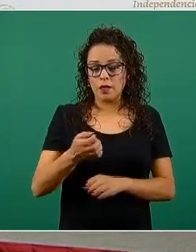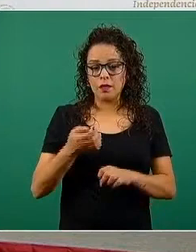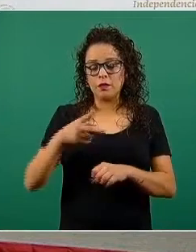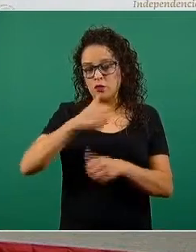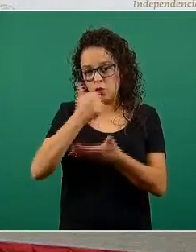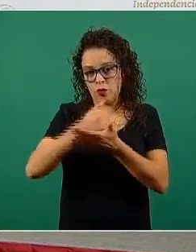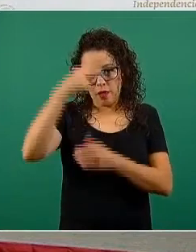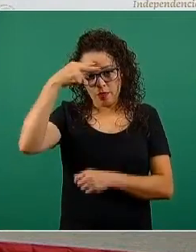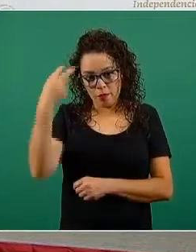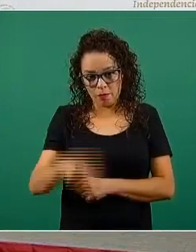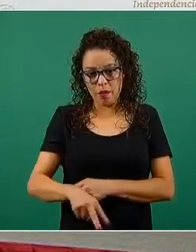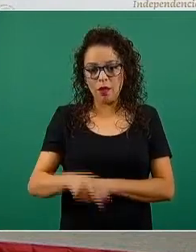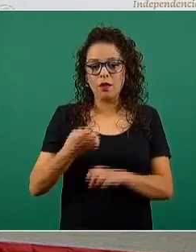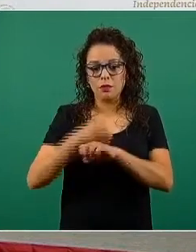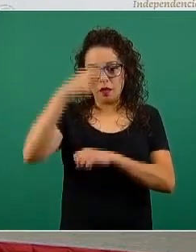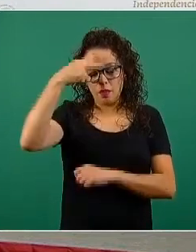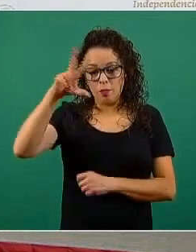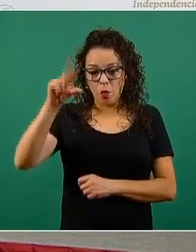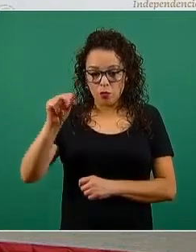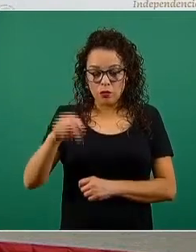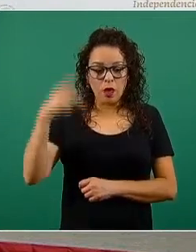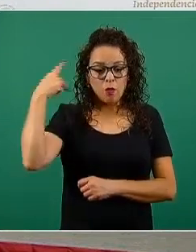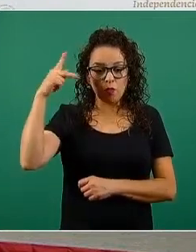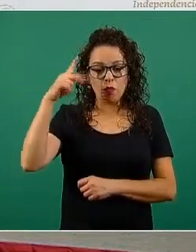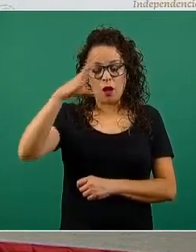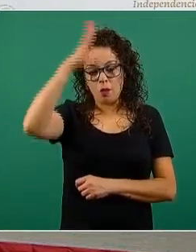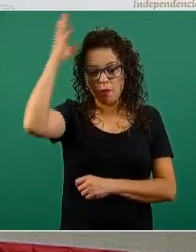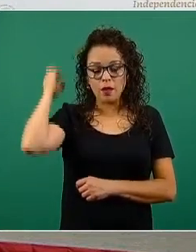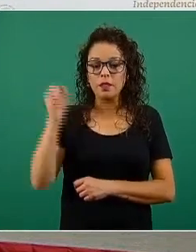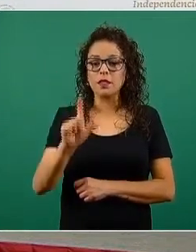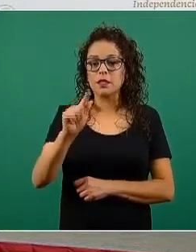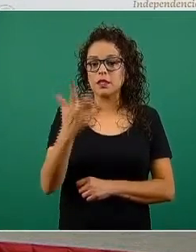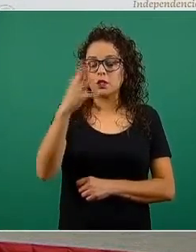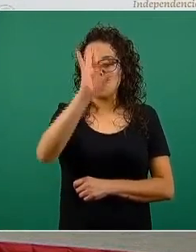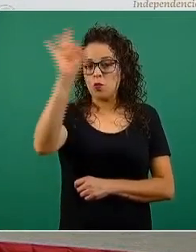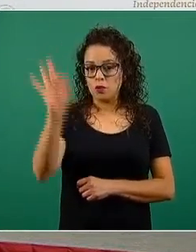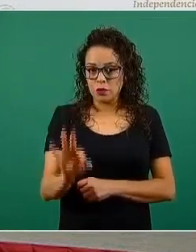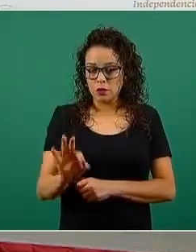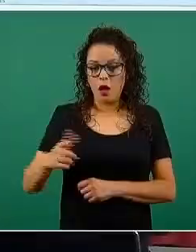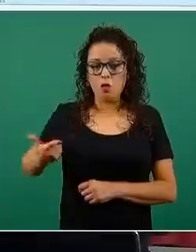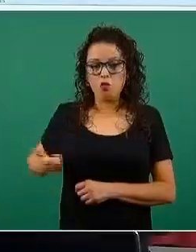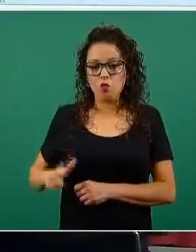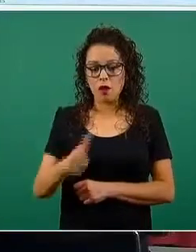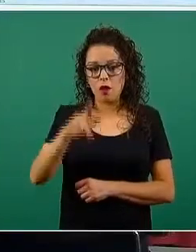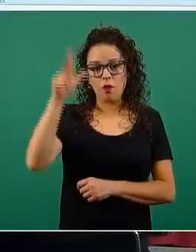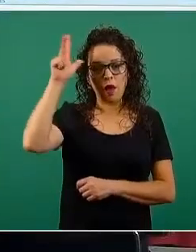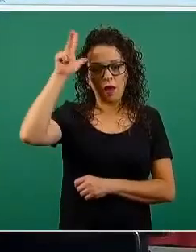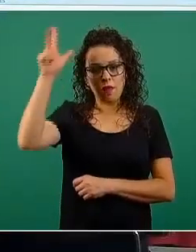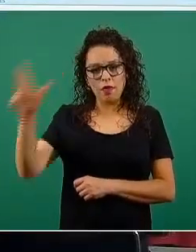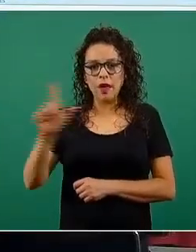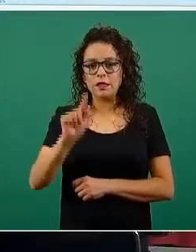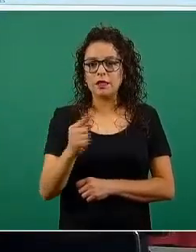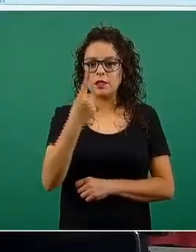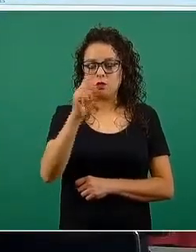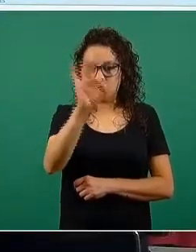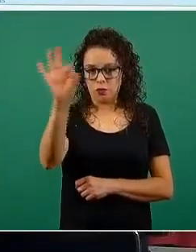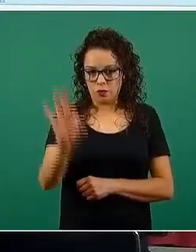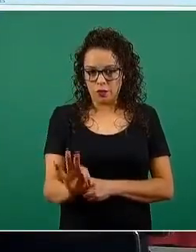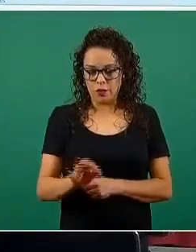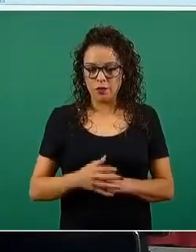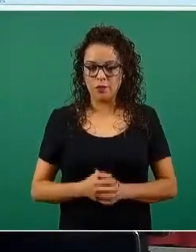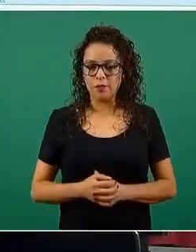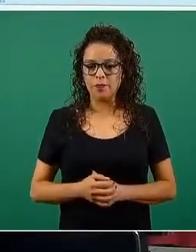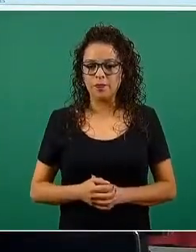México con 80, Puebla y Morelos con 75 por ciento y Guanajuato e Hidalgo con 71 por ciento.